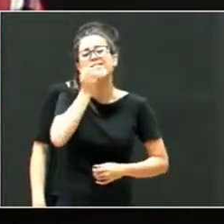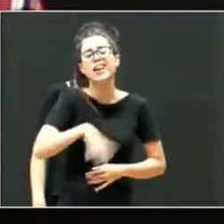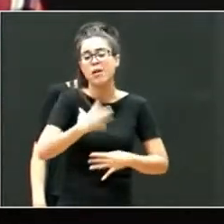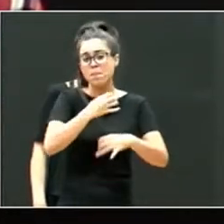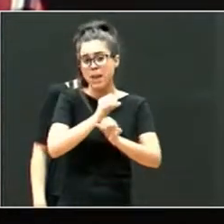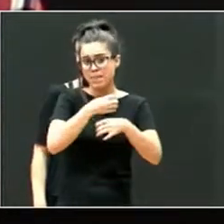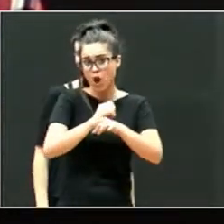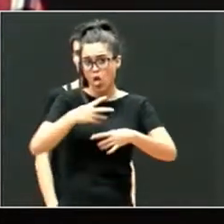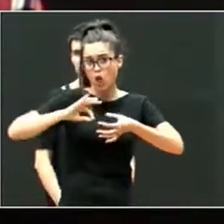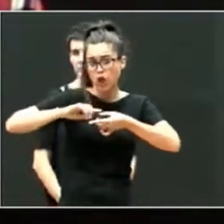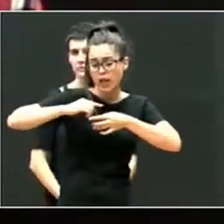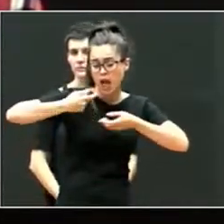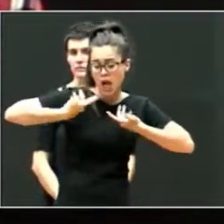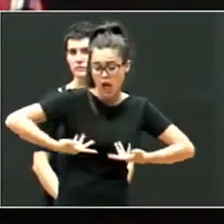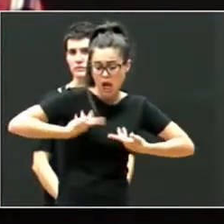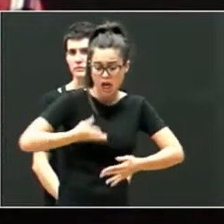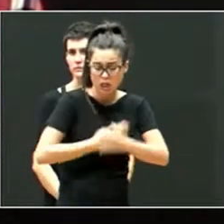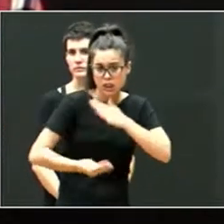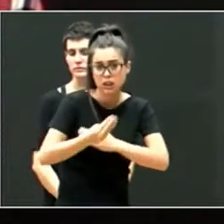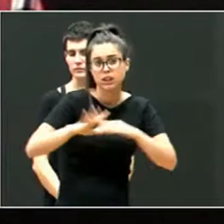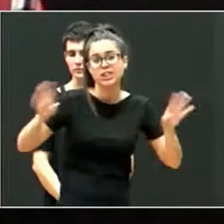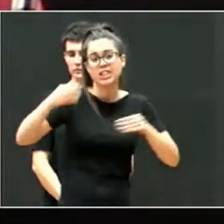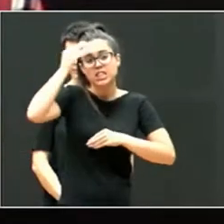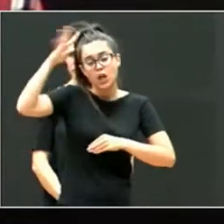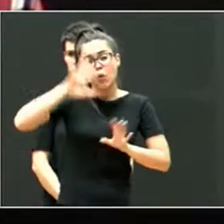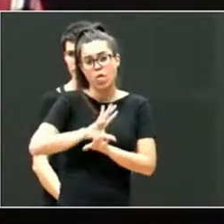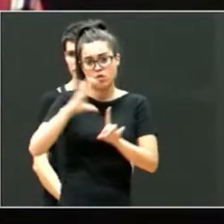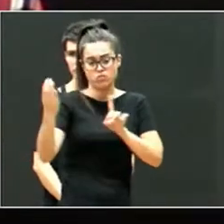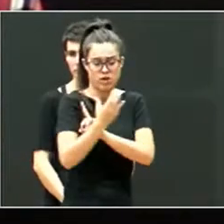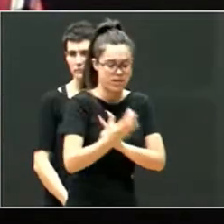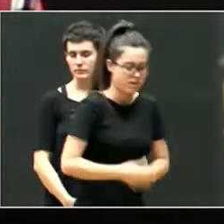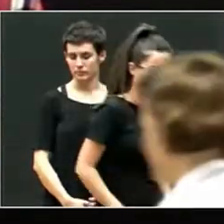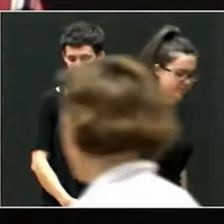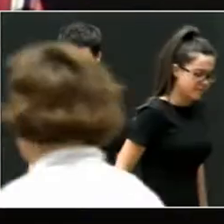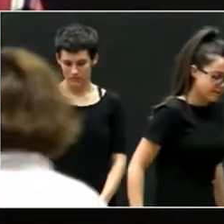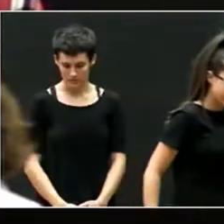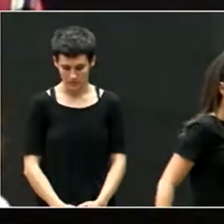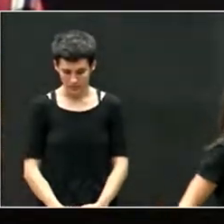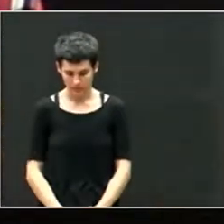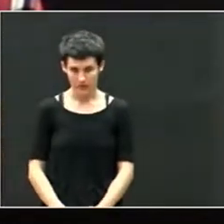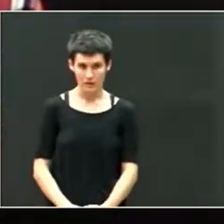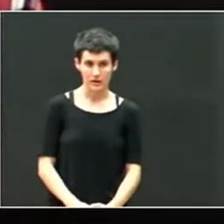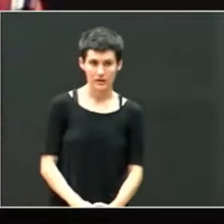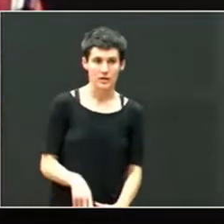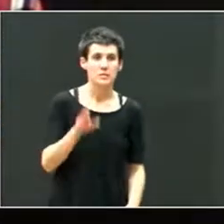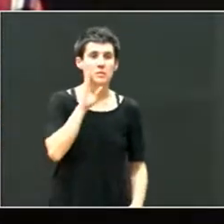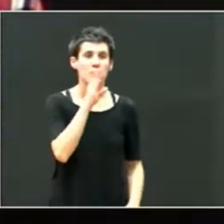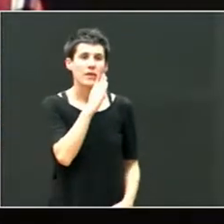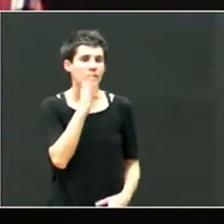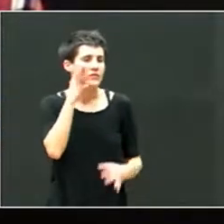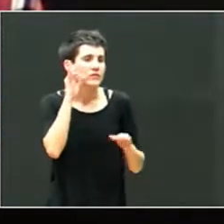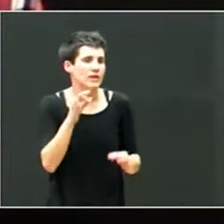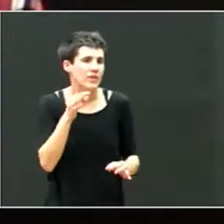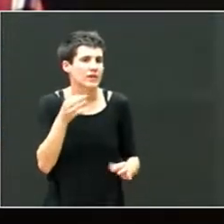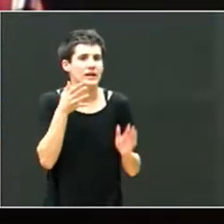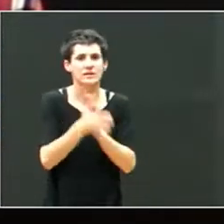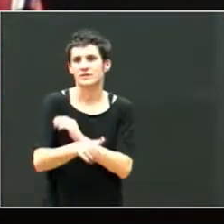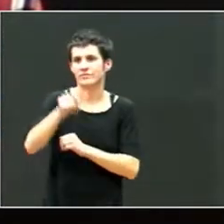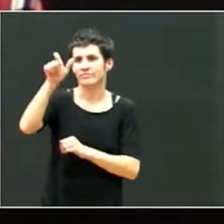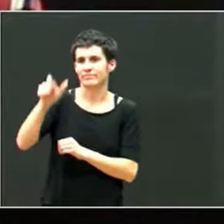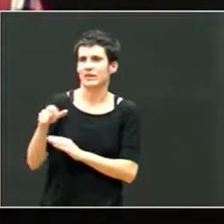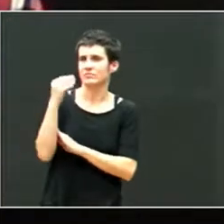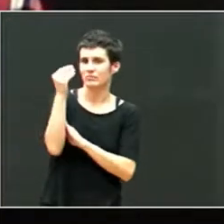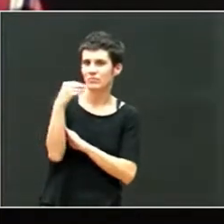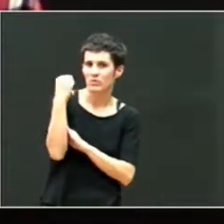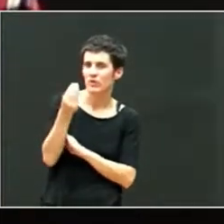según los cánones del conjunto de la comunidad. No, la madre verdadera es la que te cuida, te protege, te alimenta y está ahí todos los